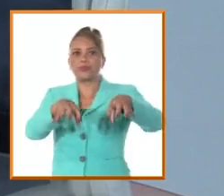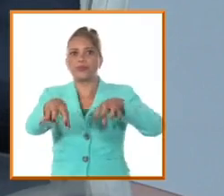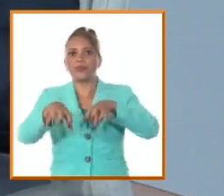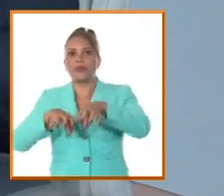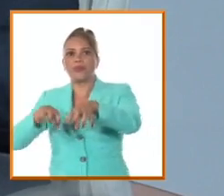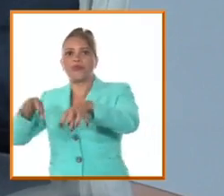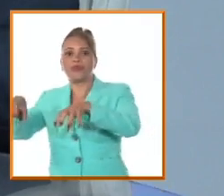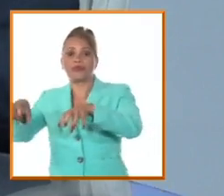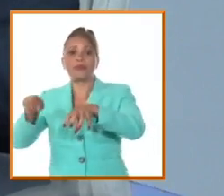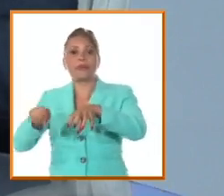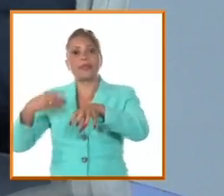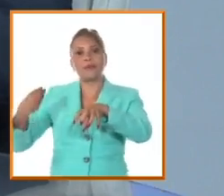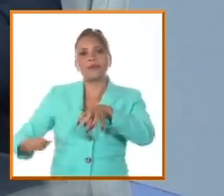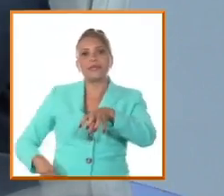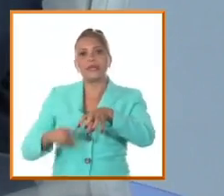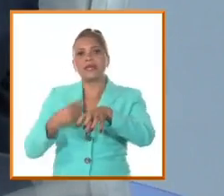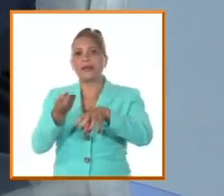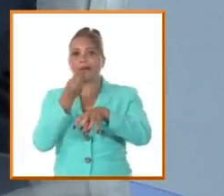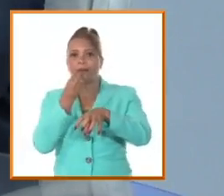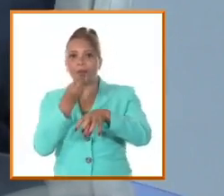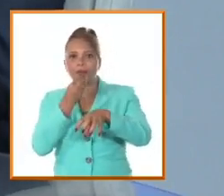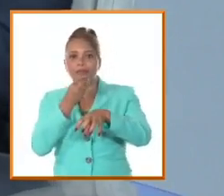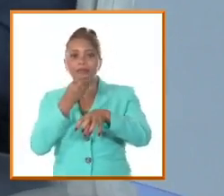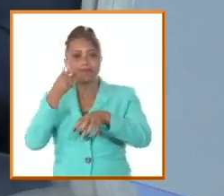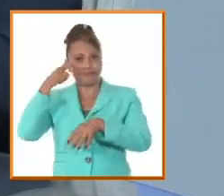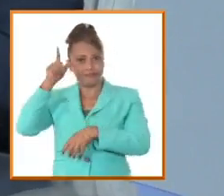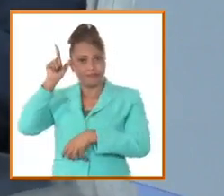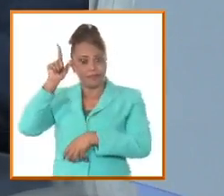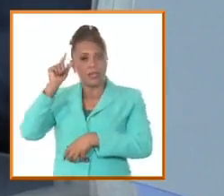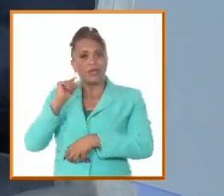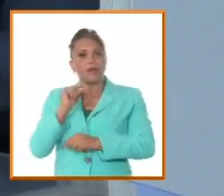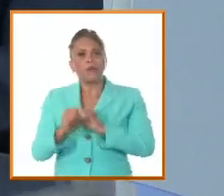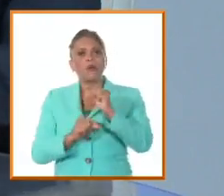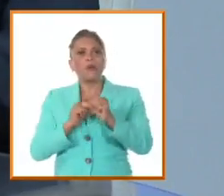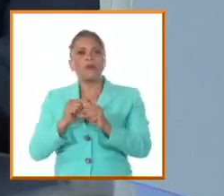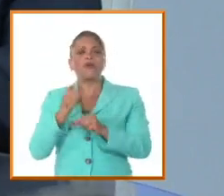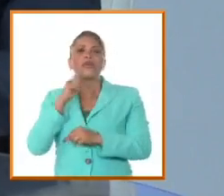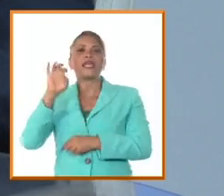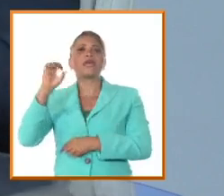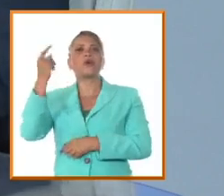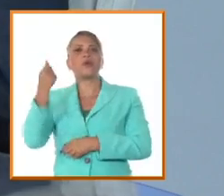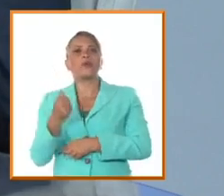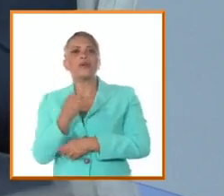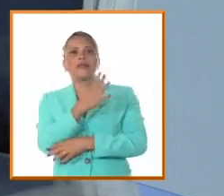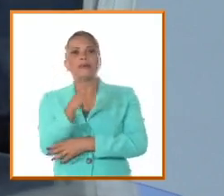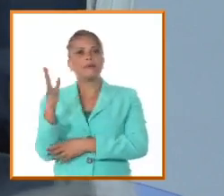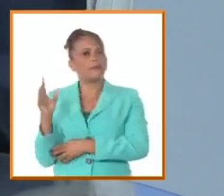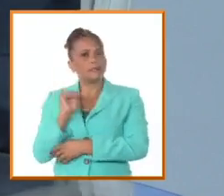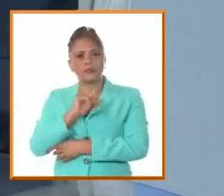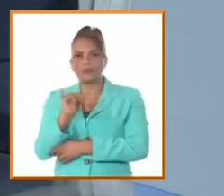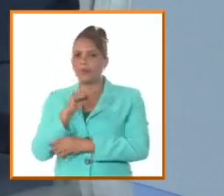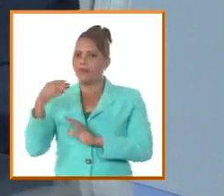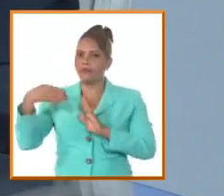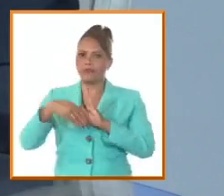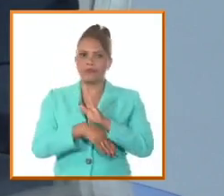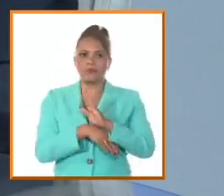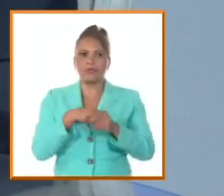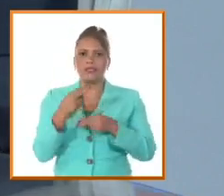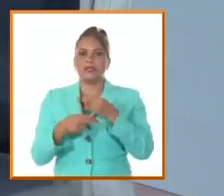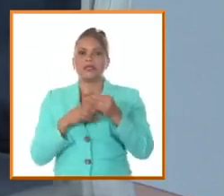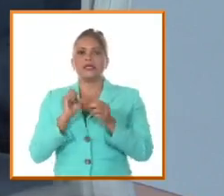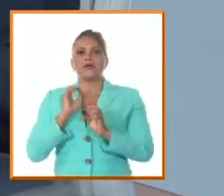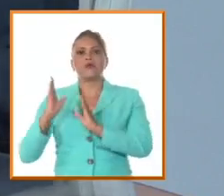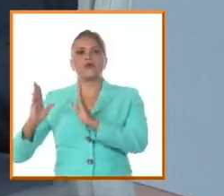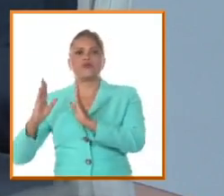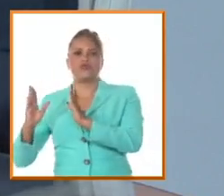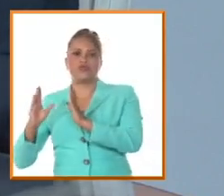para aprovechar los pastos. Se ha distanciado de la gran economía de plantación capitalista que se está desarrollando en el occidente de